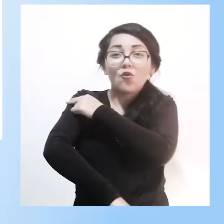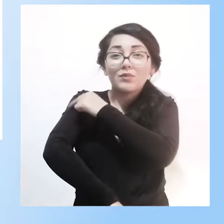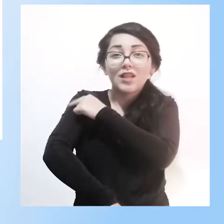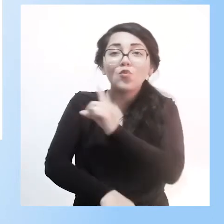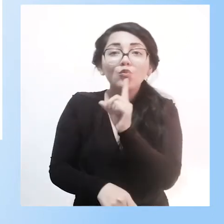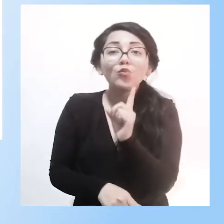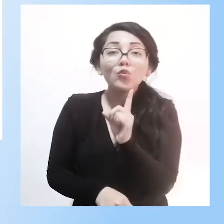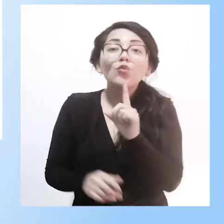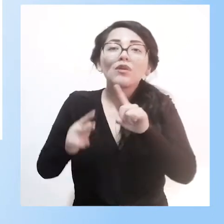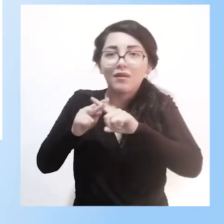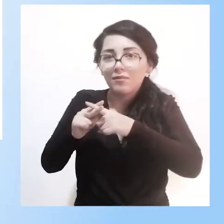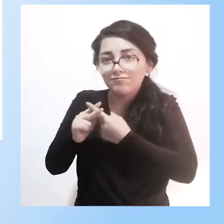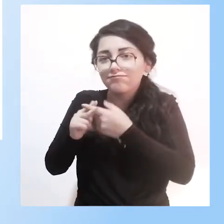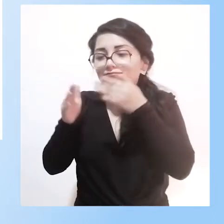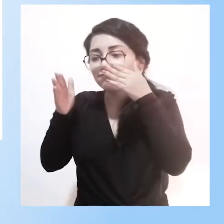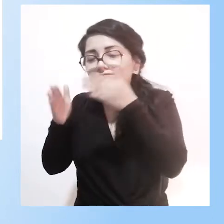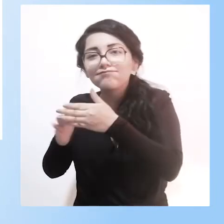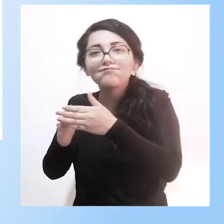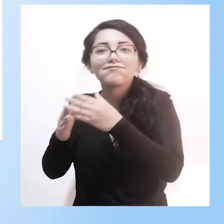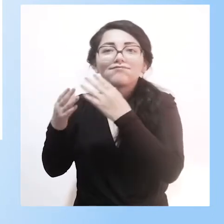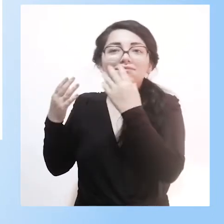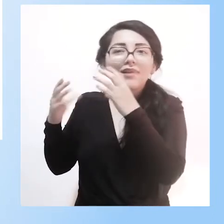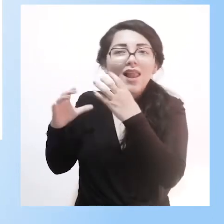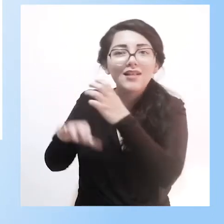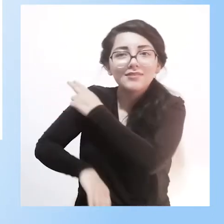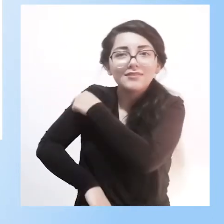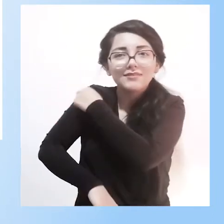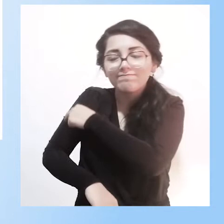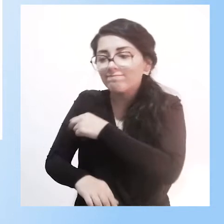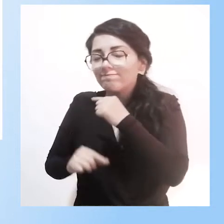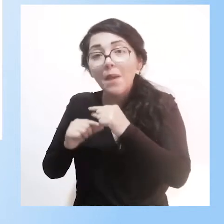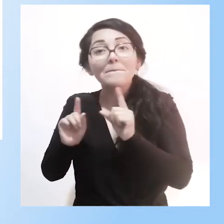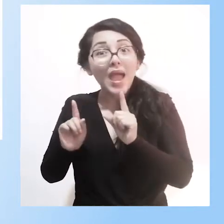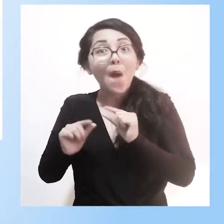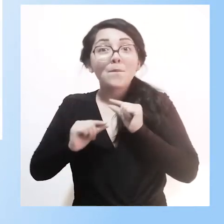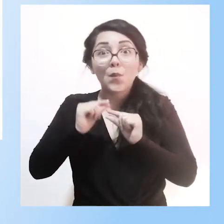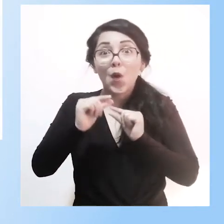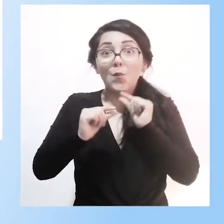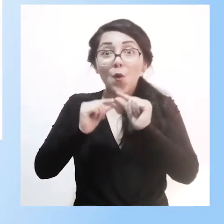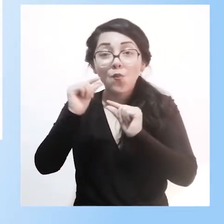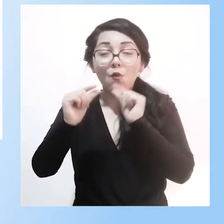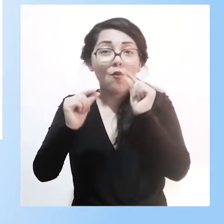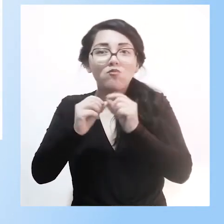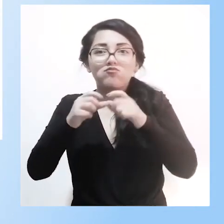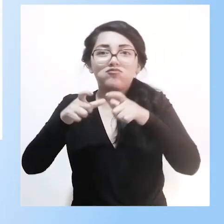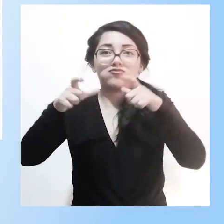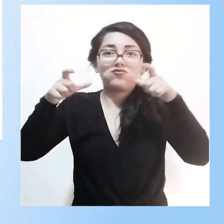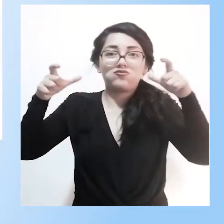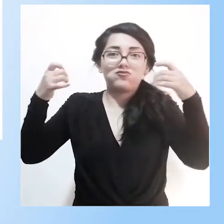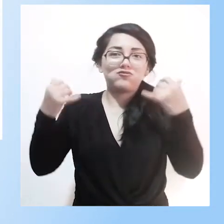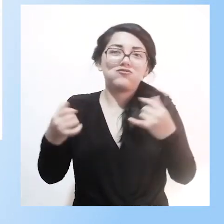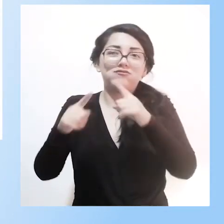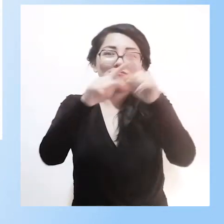centro de salud una atención hospitalaria. Y de a poco hemos crecido, por suerte, muchísimos. Bueno,